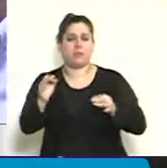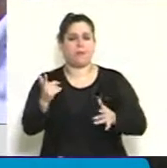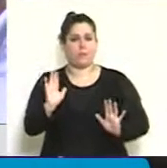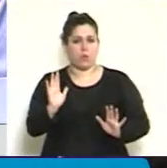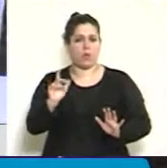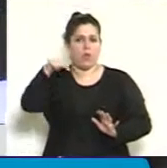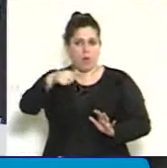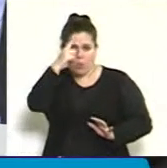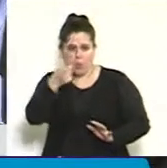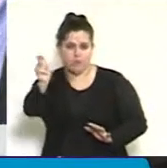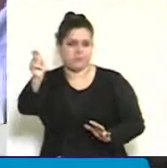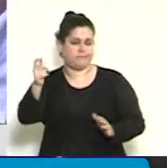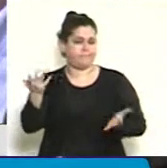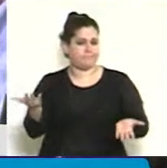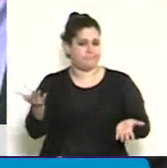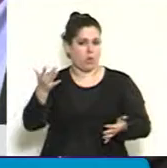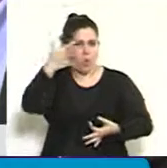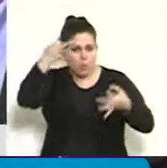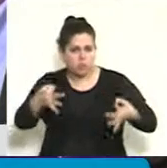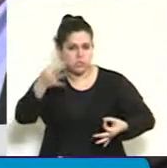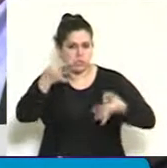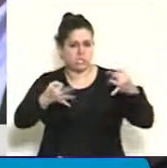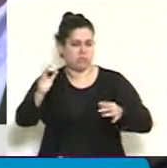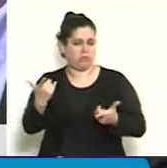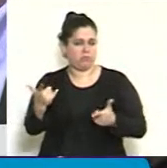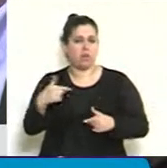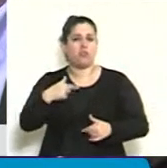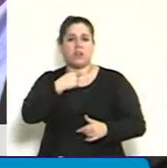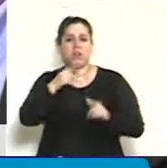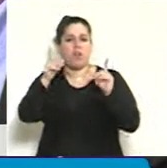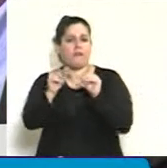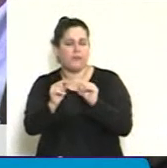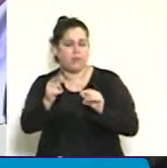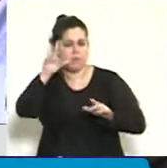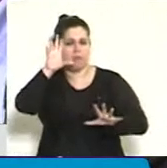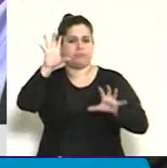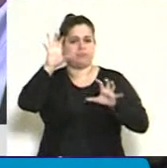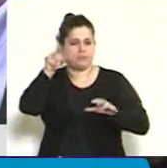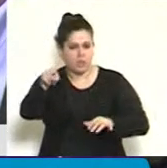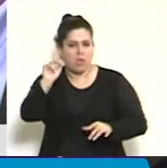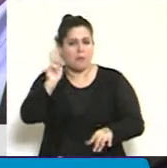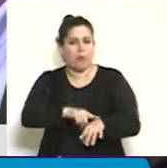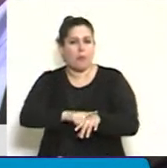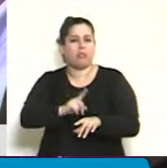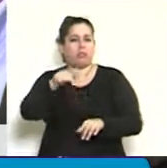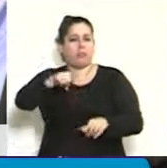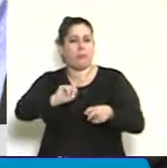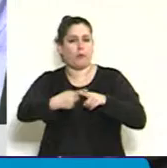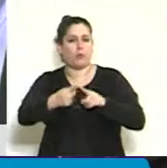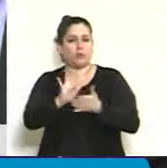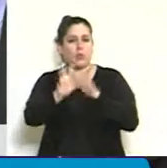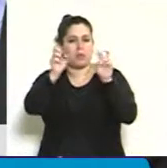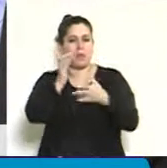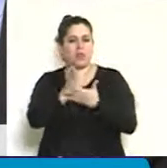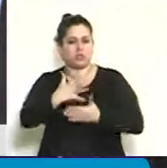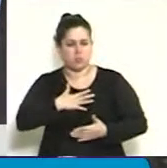en estos juicios. Simplemente esto, recordar la fecha... Gracias. ...y recordar el momento político que estamos viviendo también desde los derechos